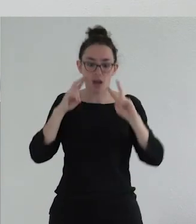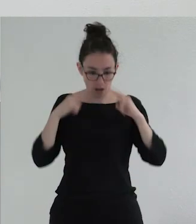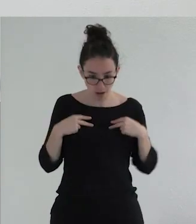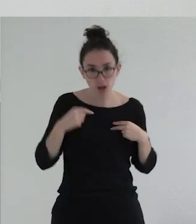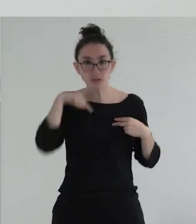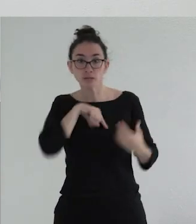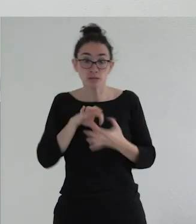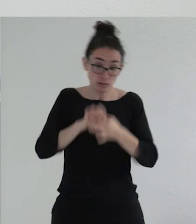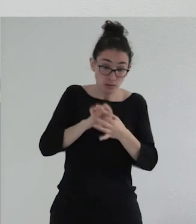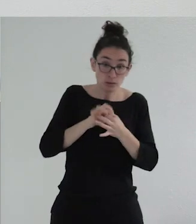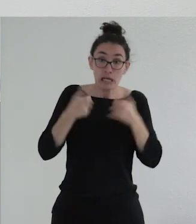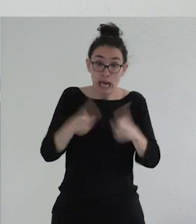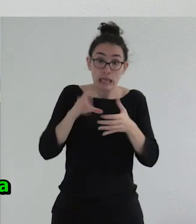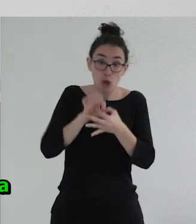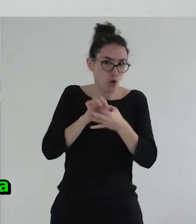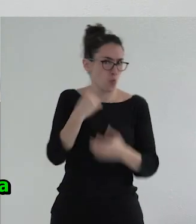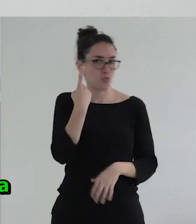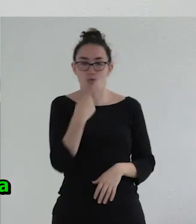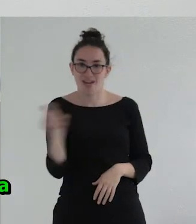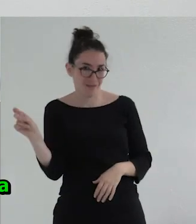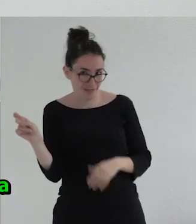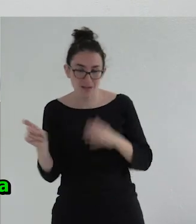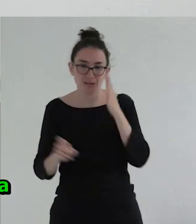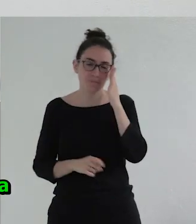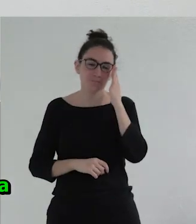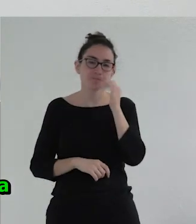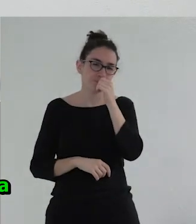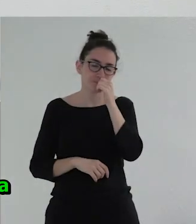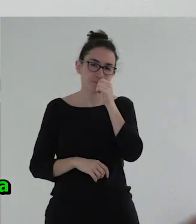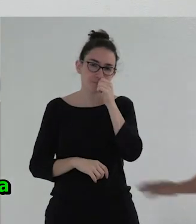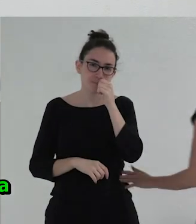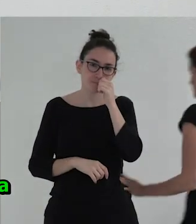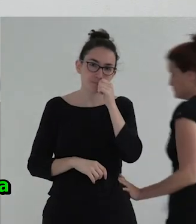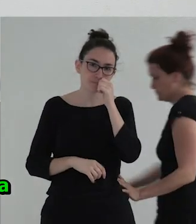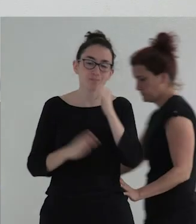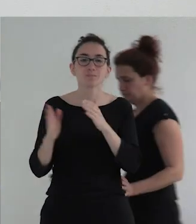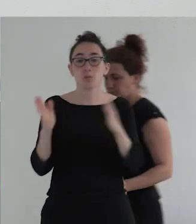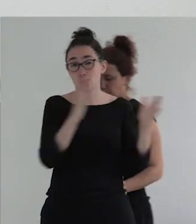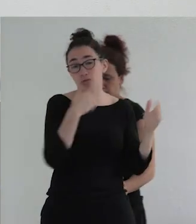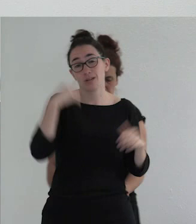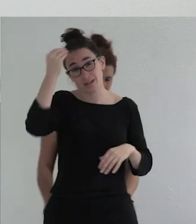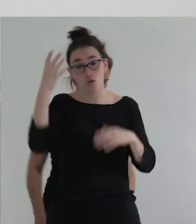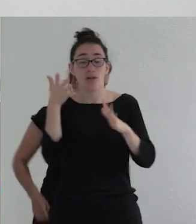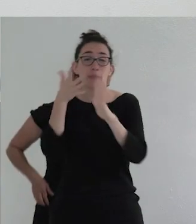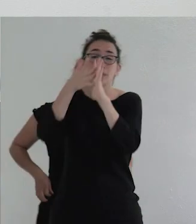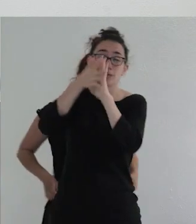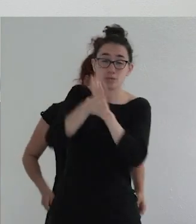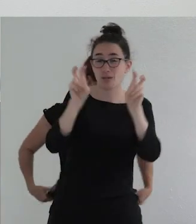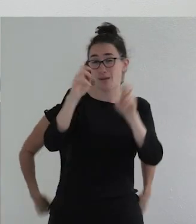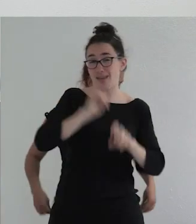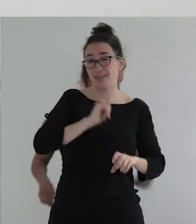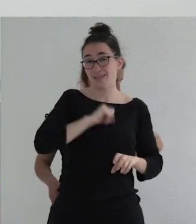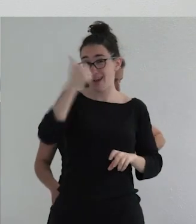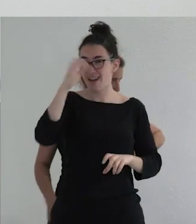agarrado a la categoría por otro lado creo que la propuesta que hacen algunos de estos discursos en torno a la identidad de